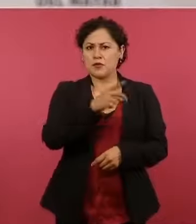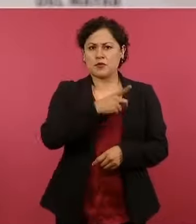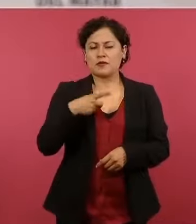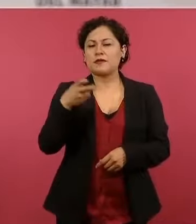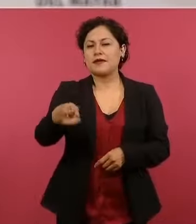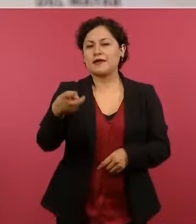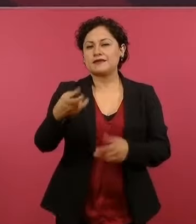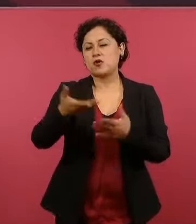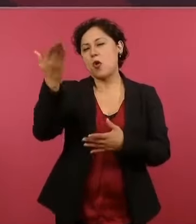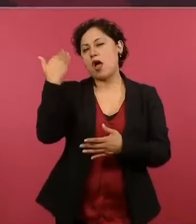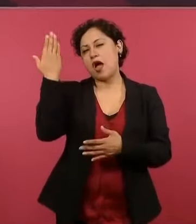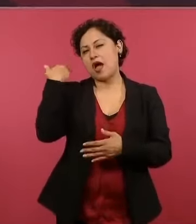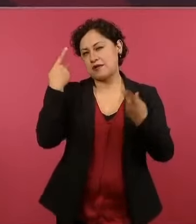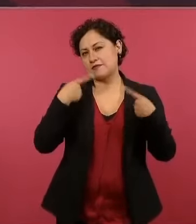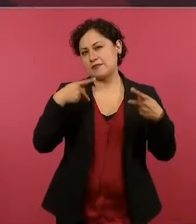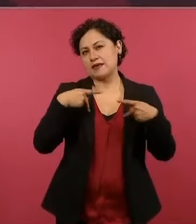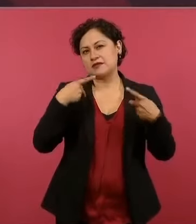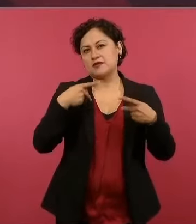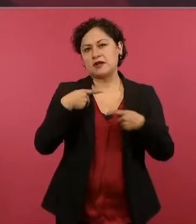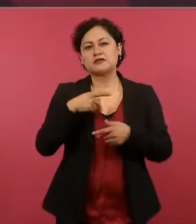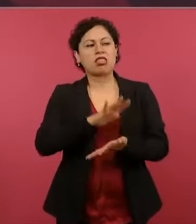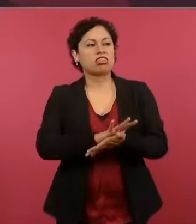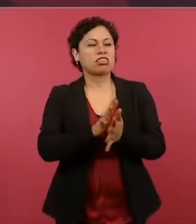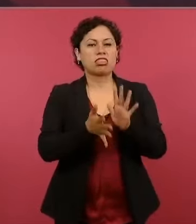mapaches electorales.